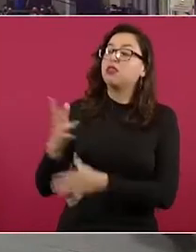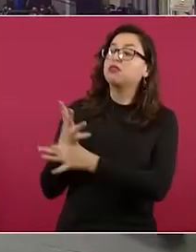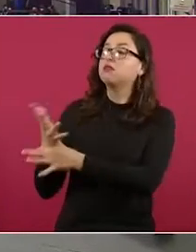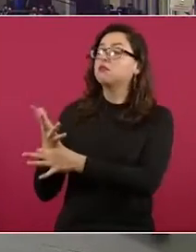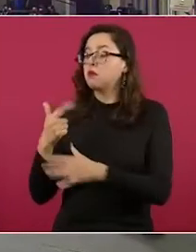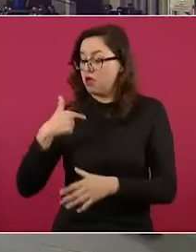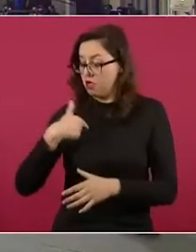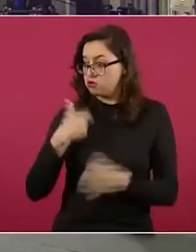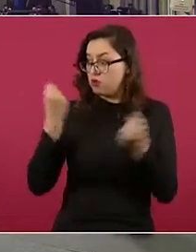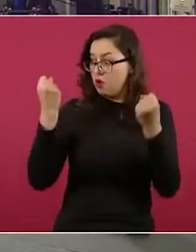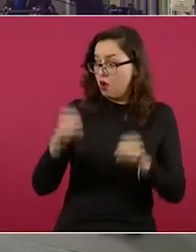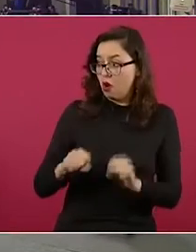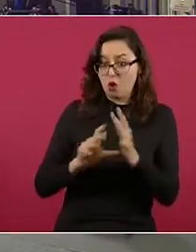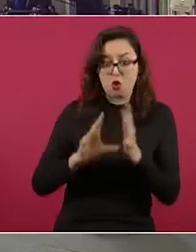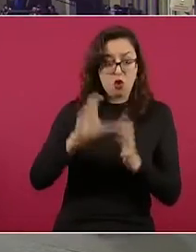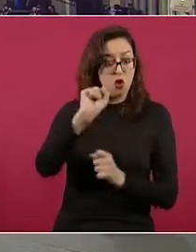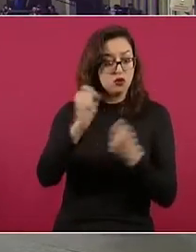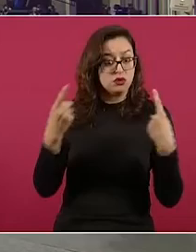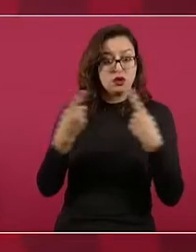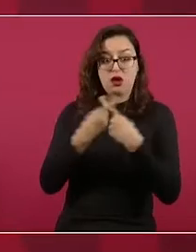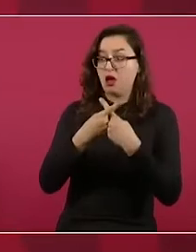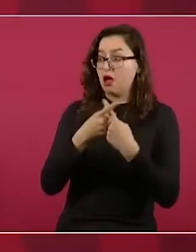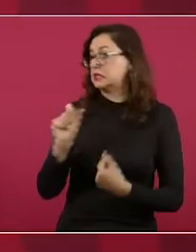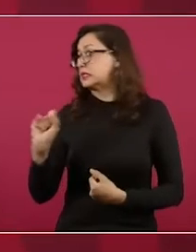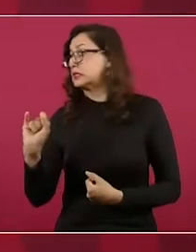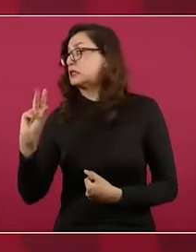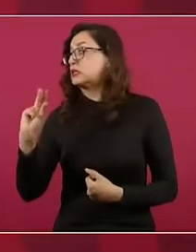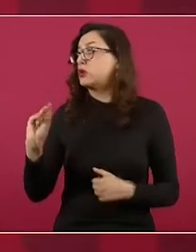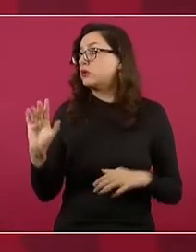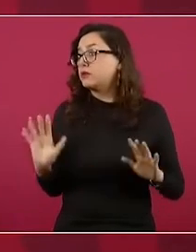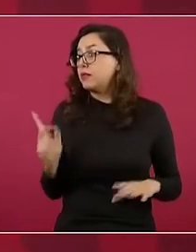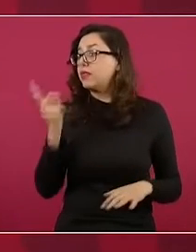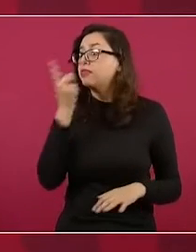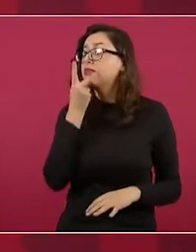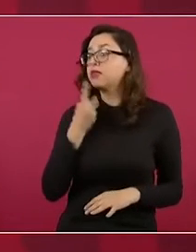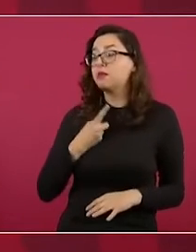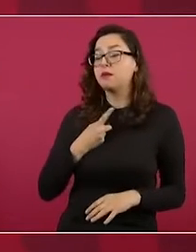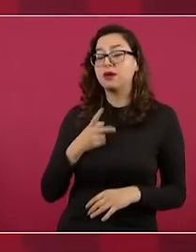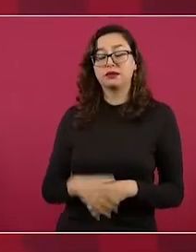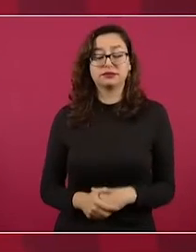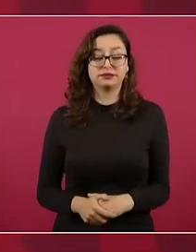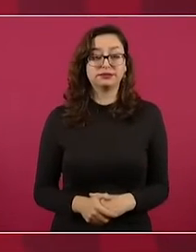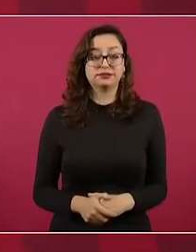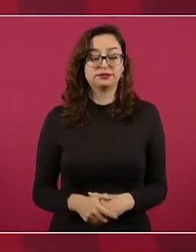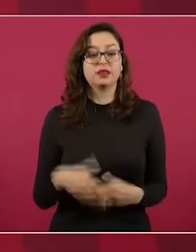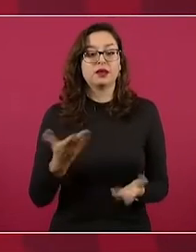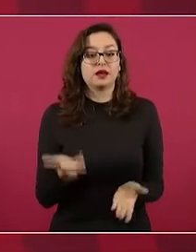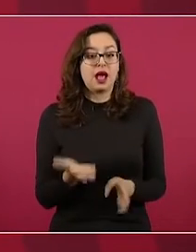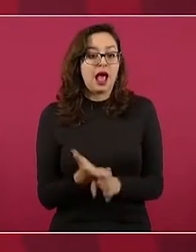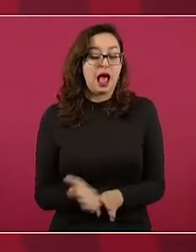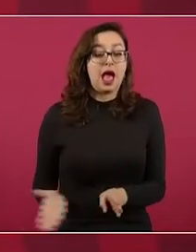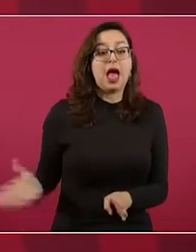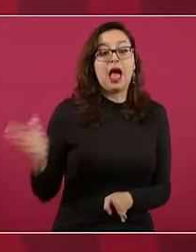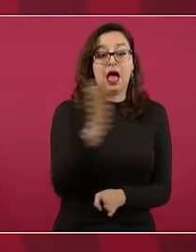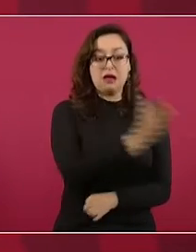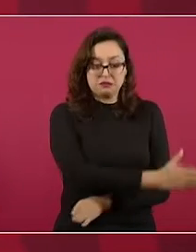Antes el Poder Legislativo y el Poder Judicial